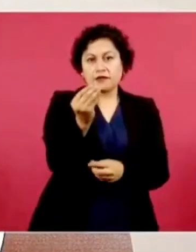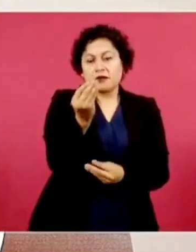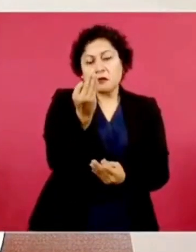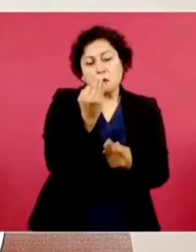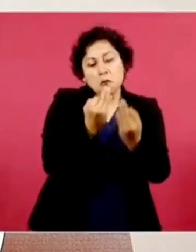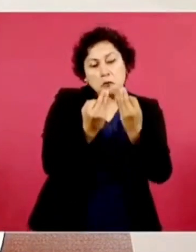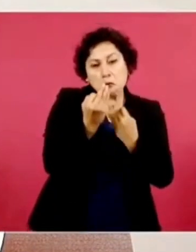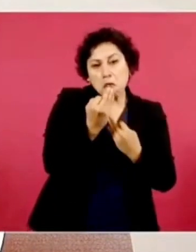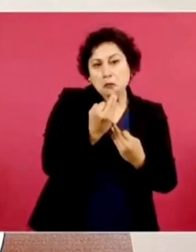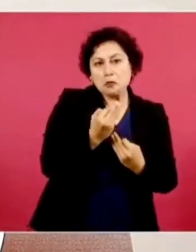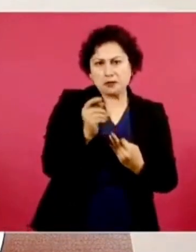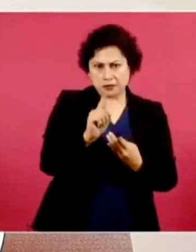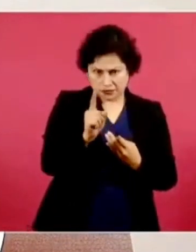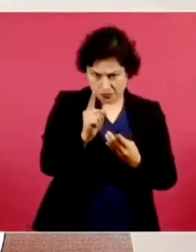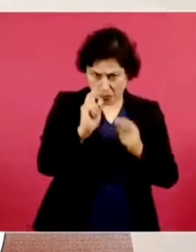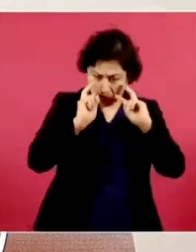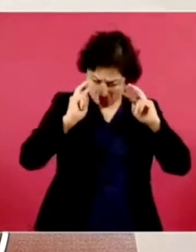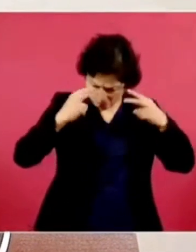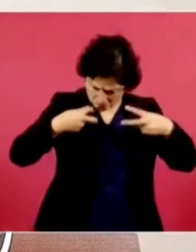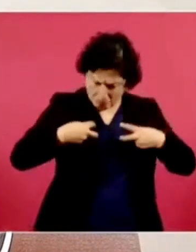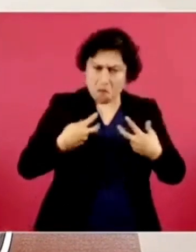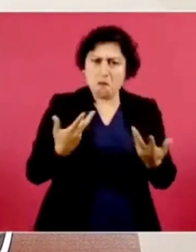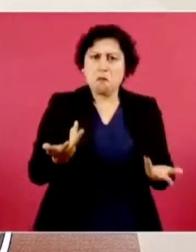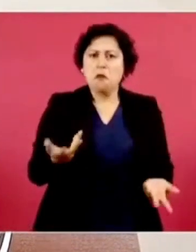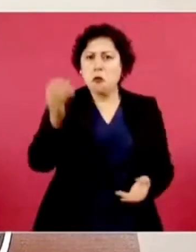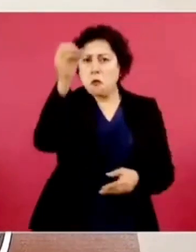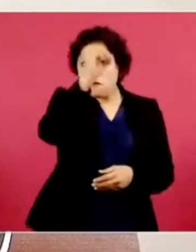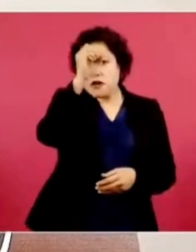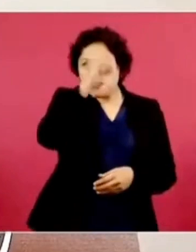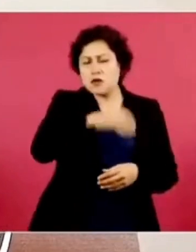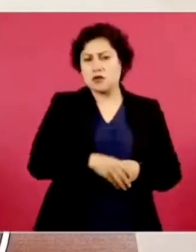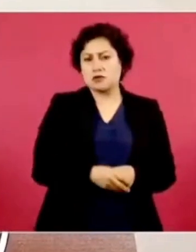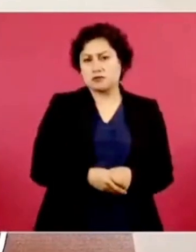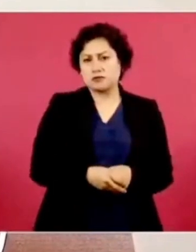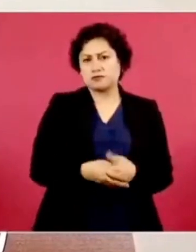y bájenle una rayita